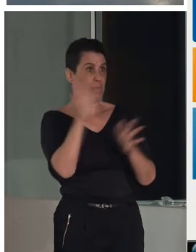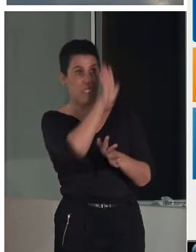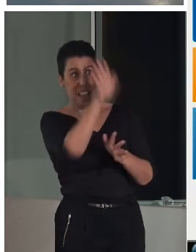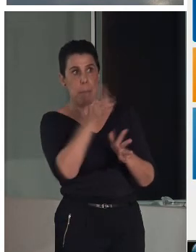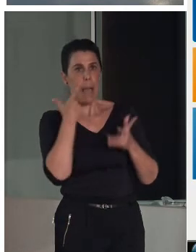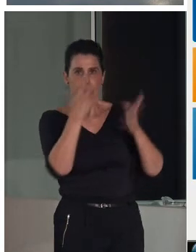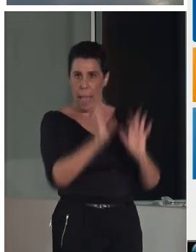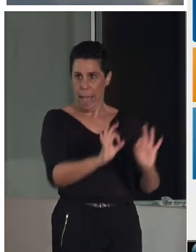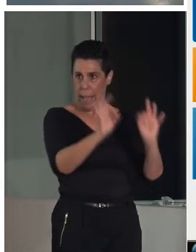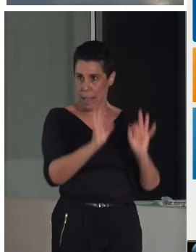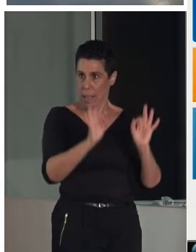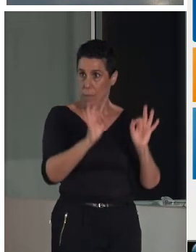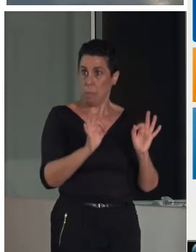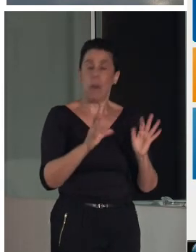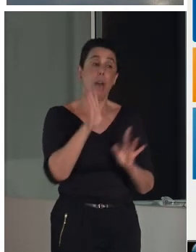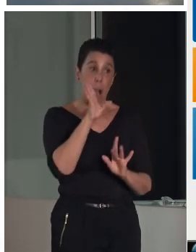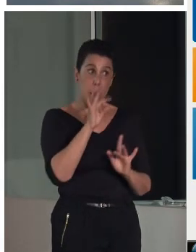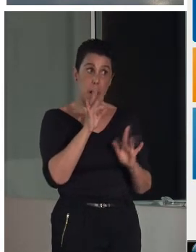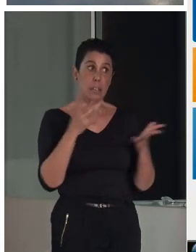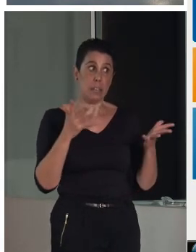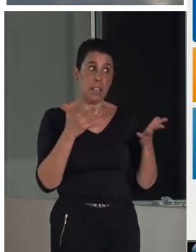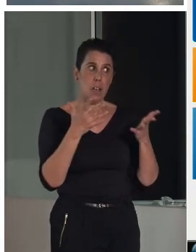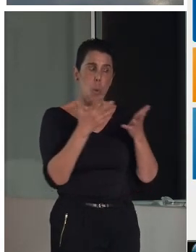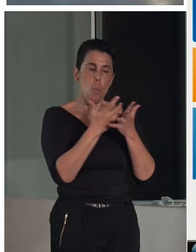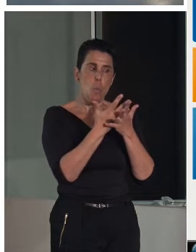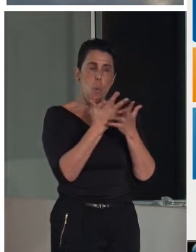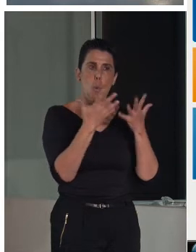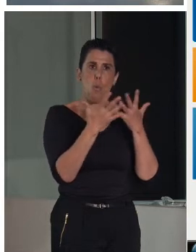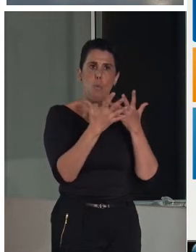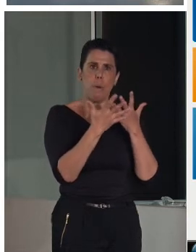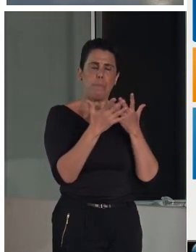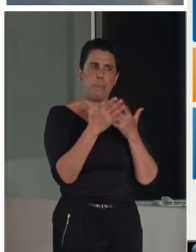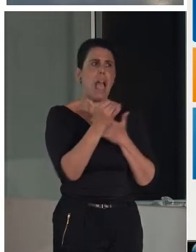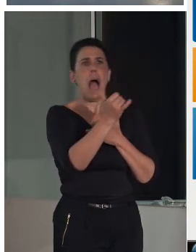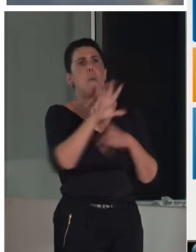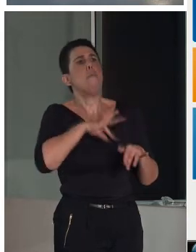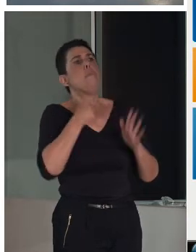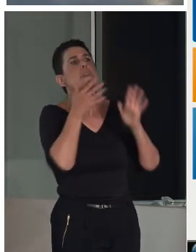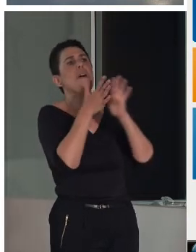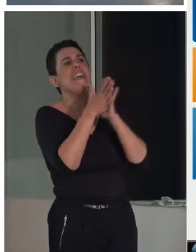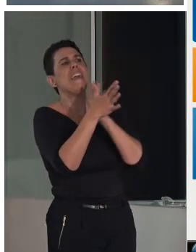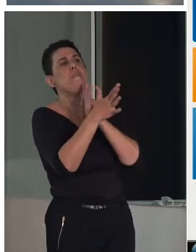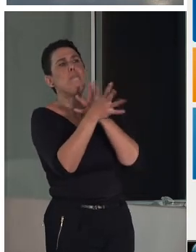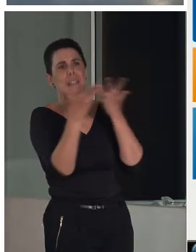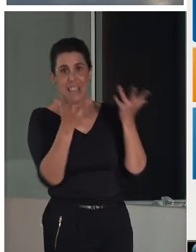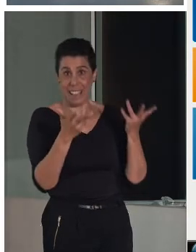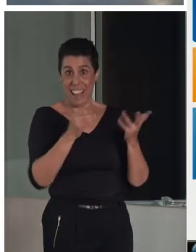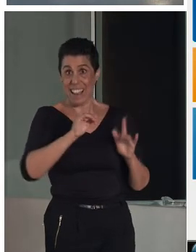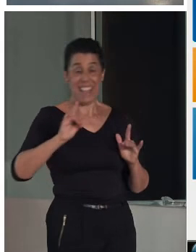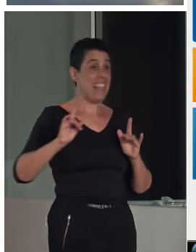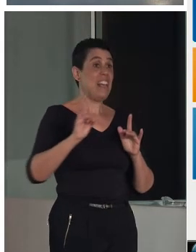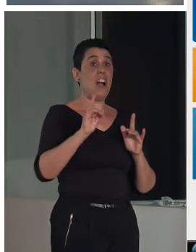sí que hay una confluencia, o sea, sí que hay una explicación un poco superficial que fue la que definió la primera